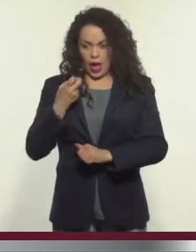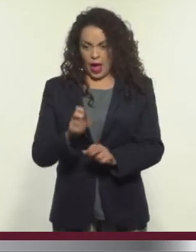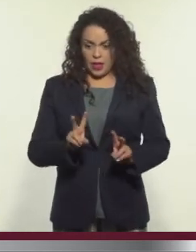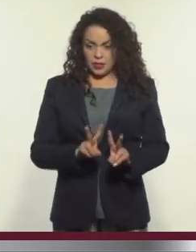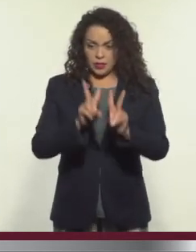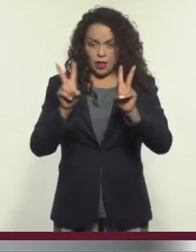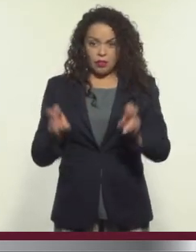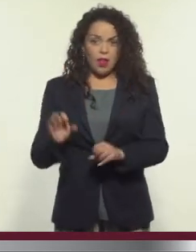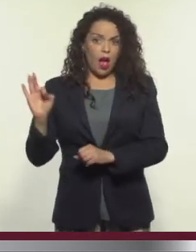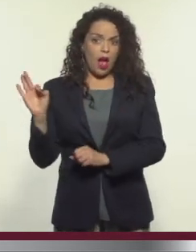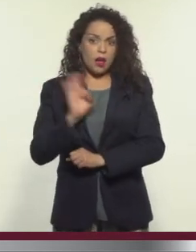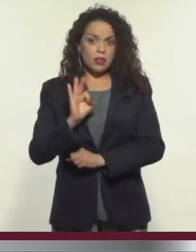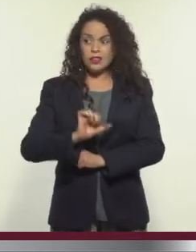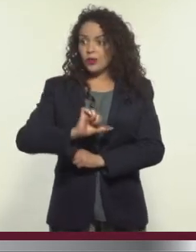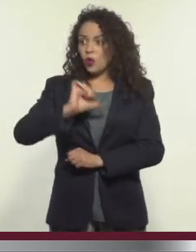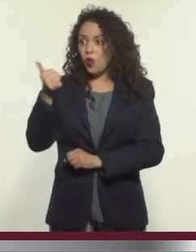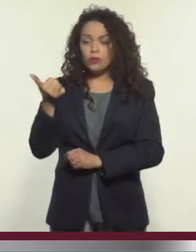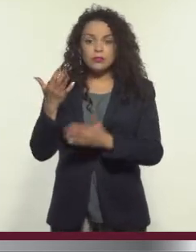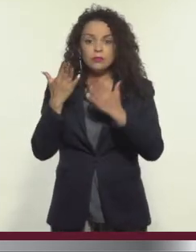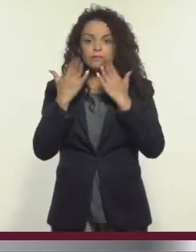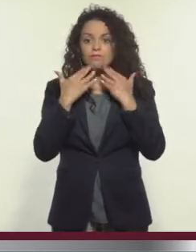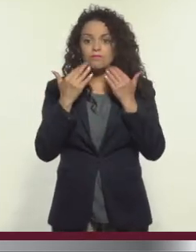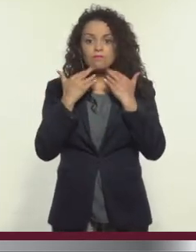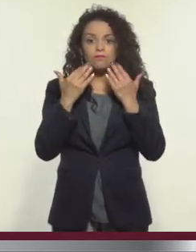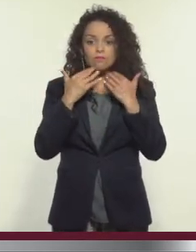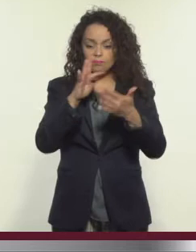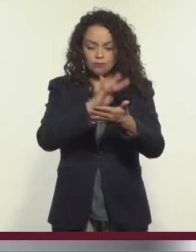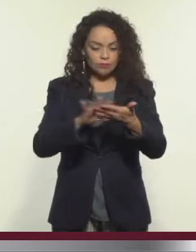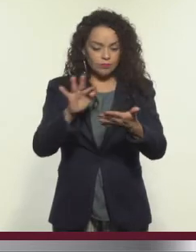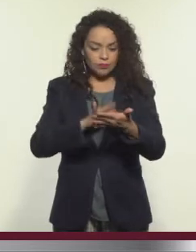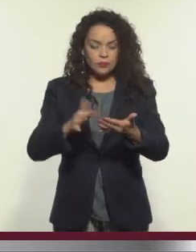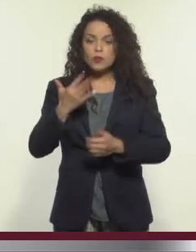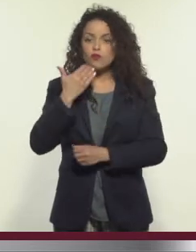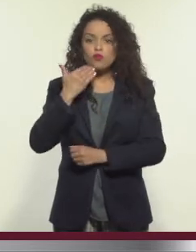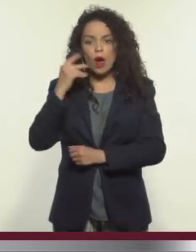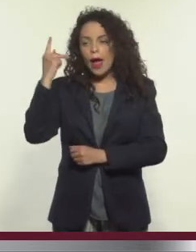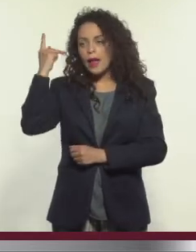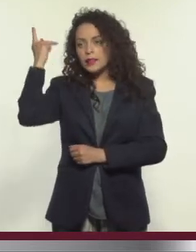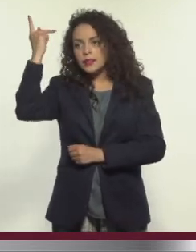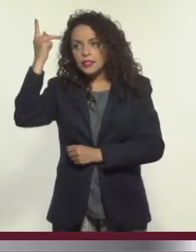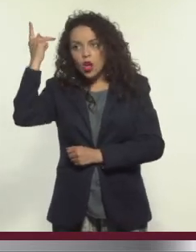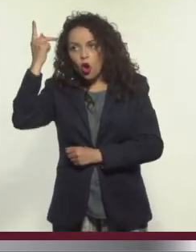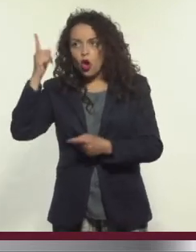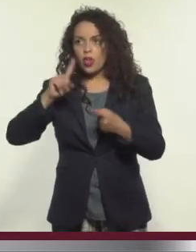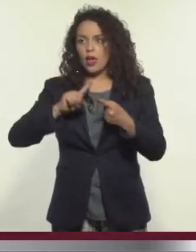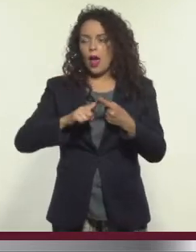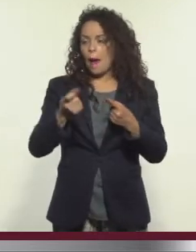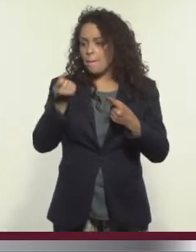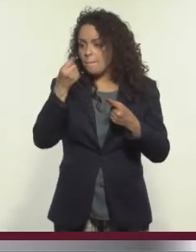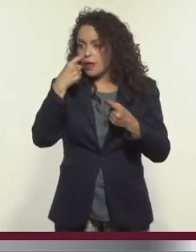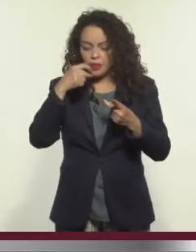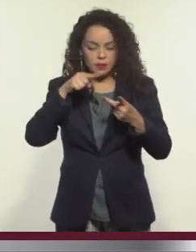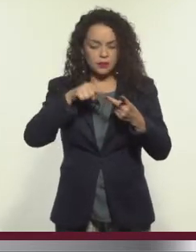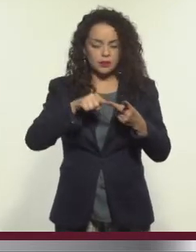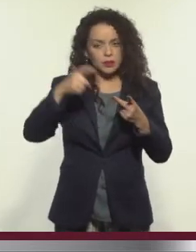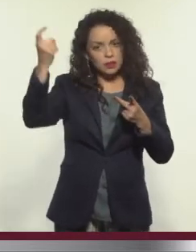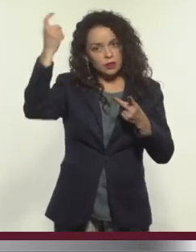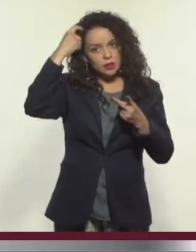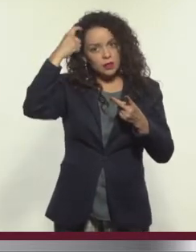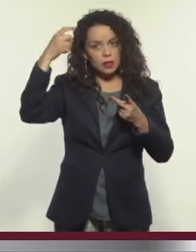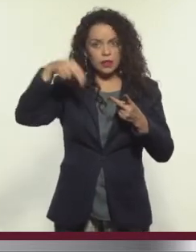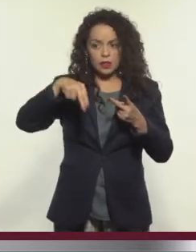en estos temas no tenga ningún otro texto. No hay texto de psicología, ni de medicina, ni de